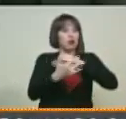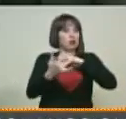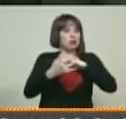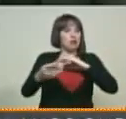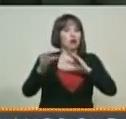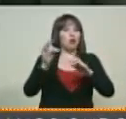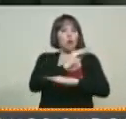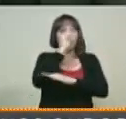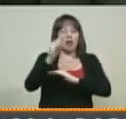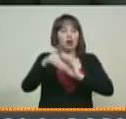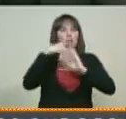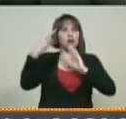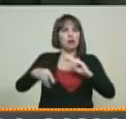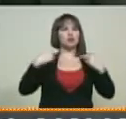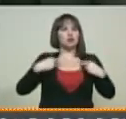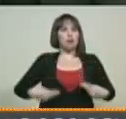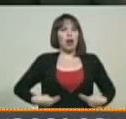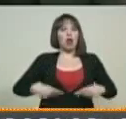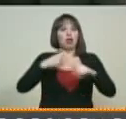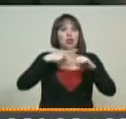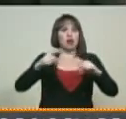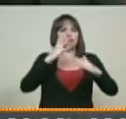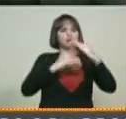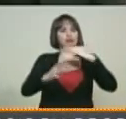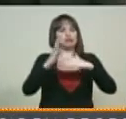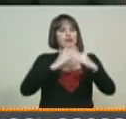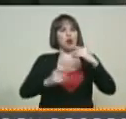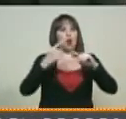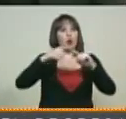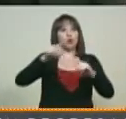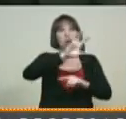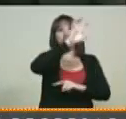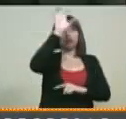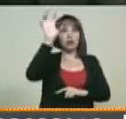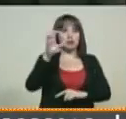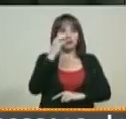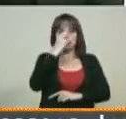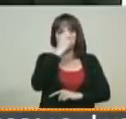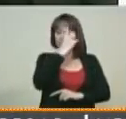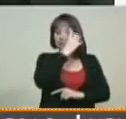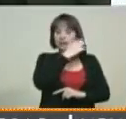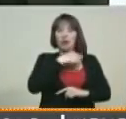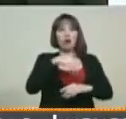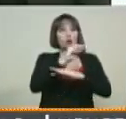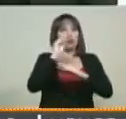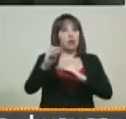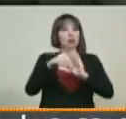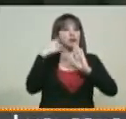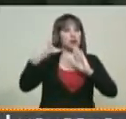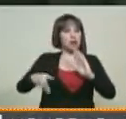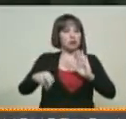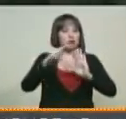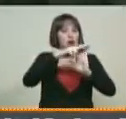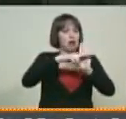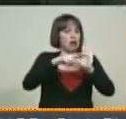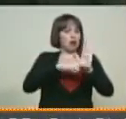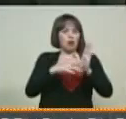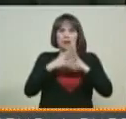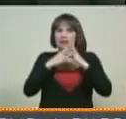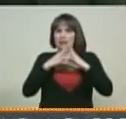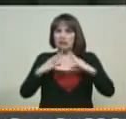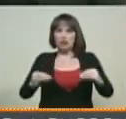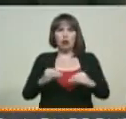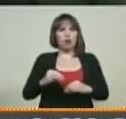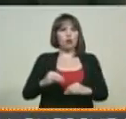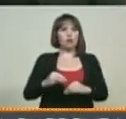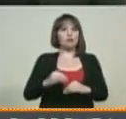derechos humanos de nuestros migrantes en el extranjero. Resguardar los derechos que le asisten en el marco de las normas regionales, pero también en